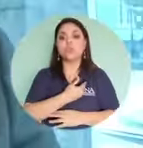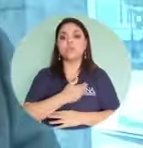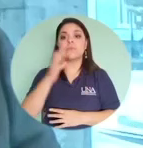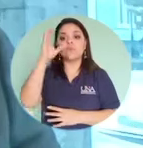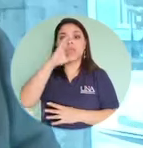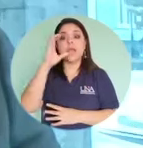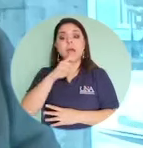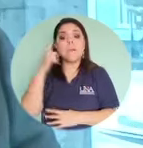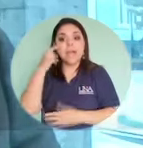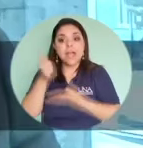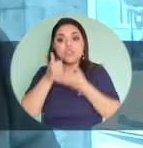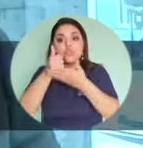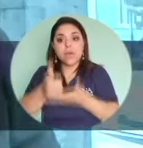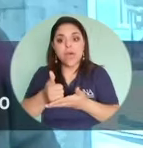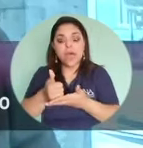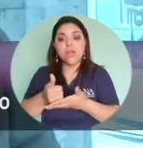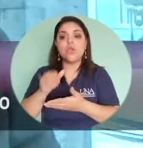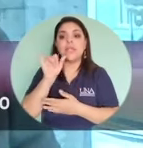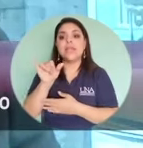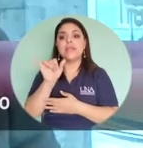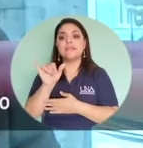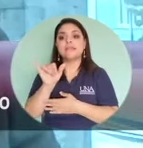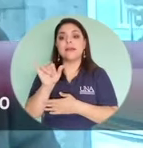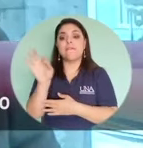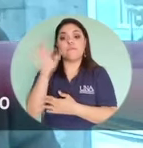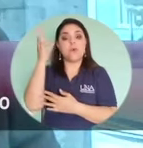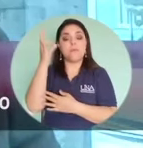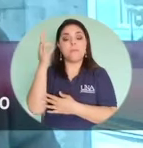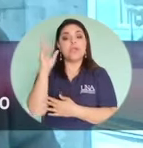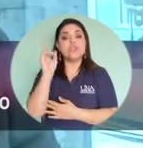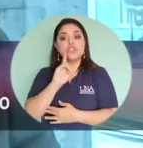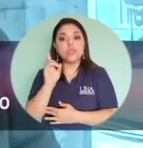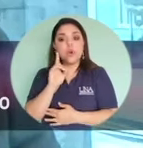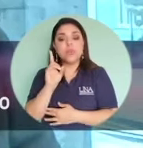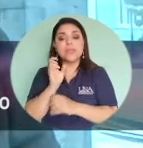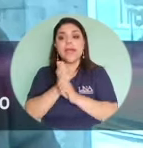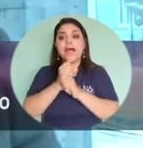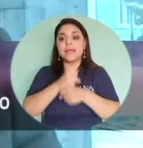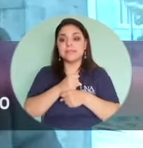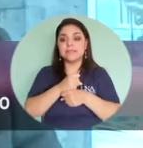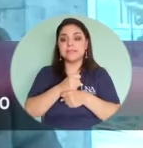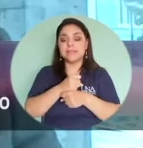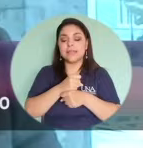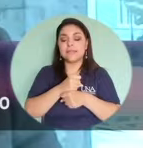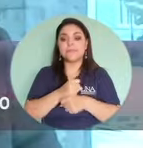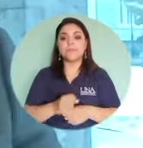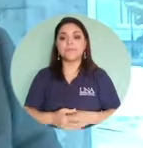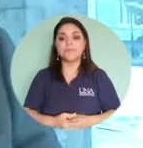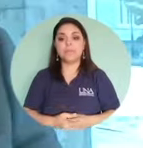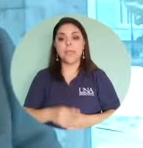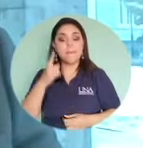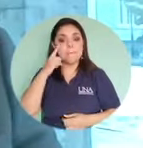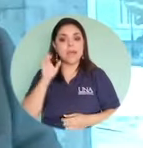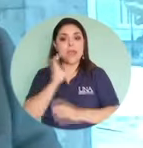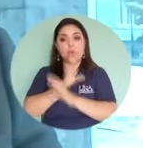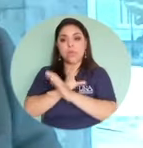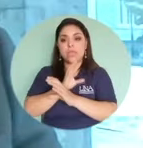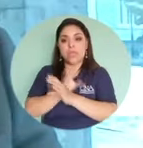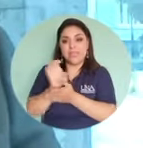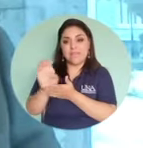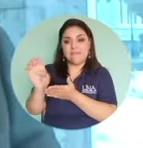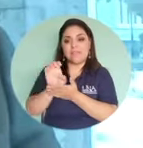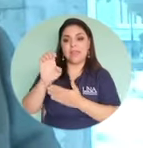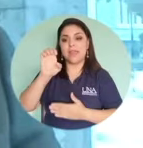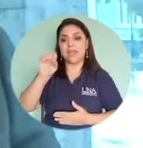ese consumidor a orientarlo y asesorarlo desde esa perspectiva de dónde o qué es lo que tiene que hacer cuando es víctima